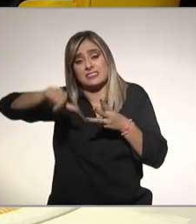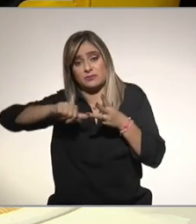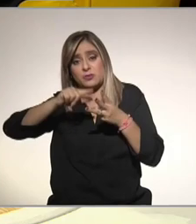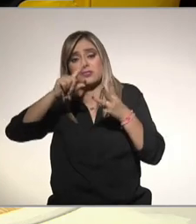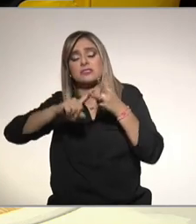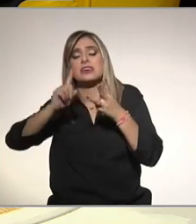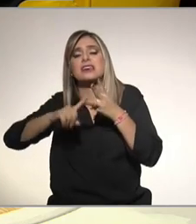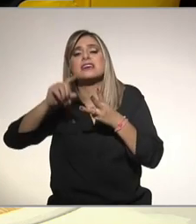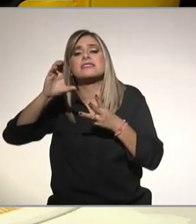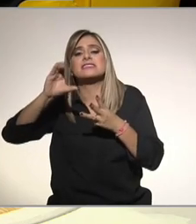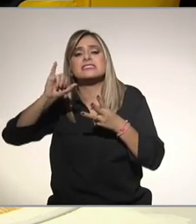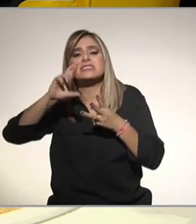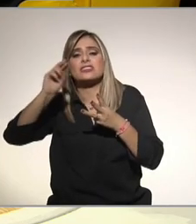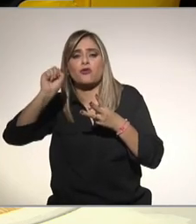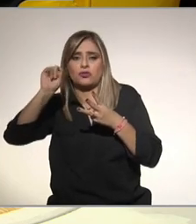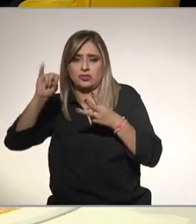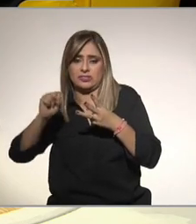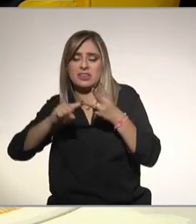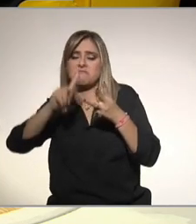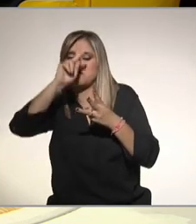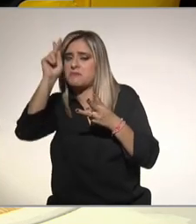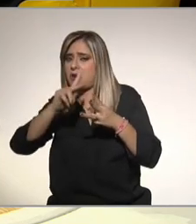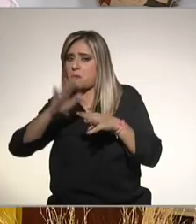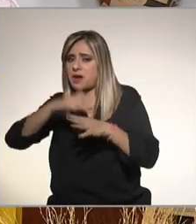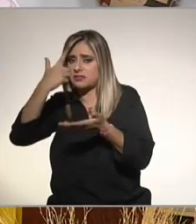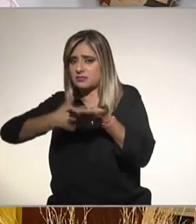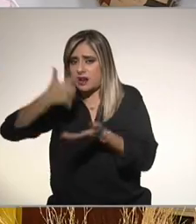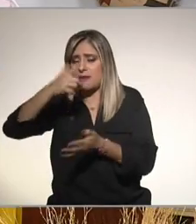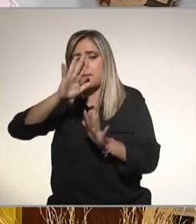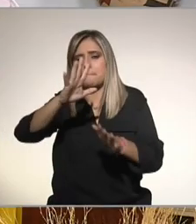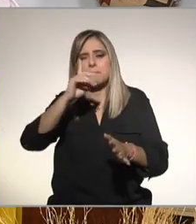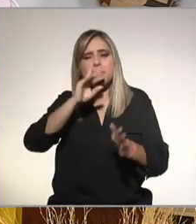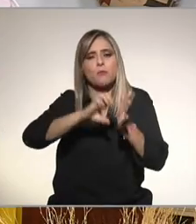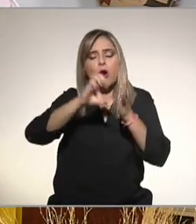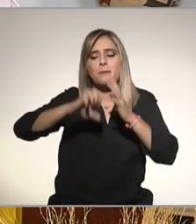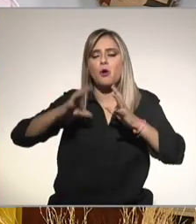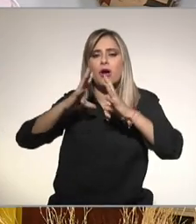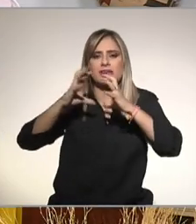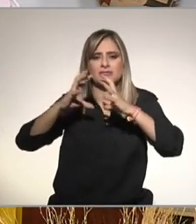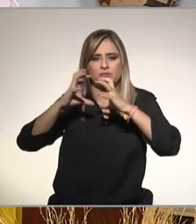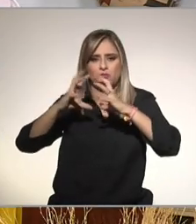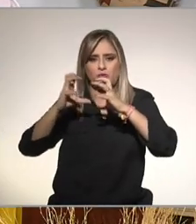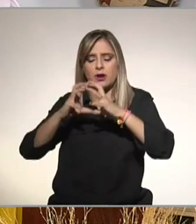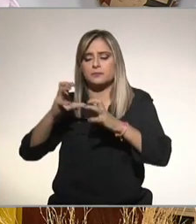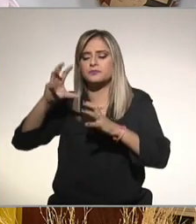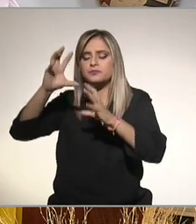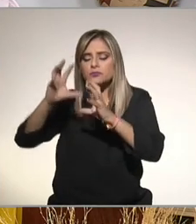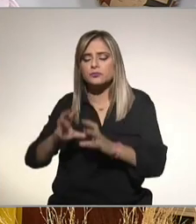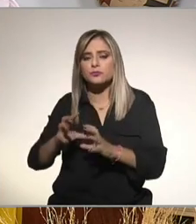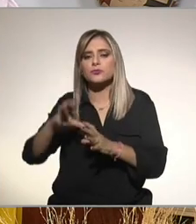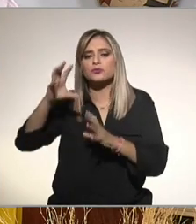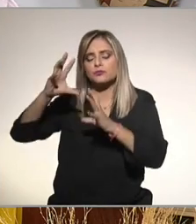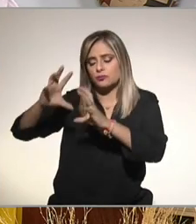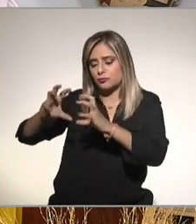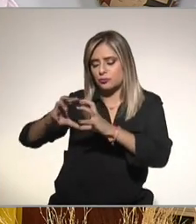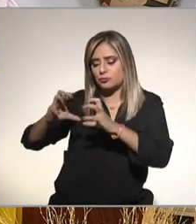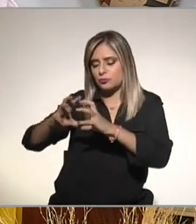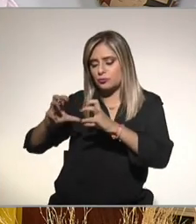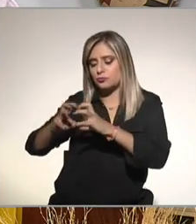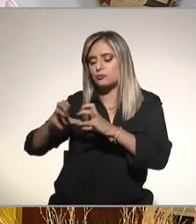aplastar perfectamente si esa esponja se hace rígida se hace fibrótica por ejemplo que en algunos de los agujeritos le eches